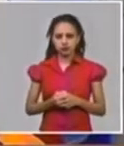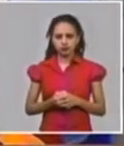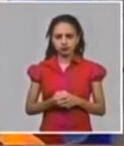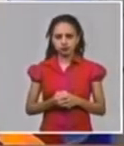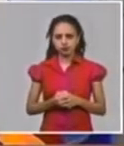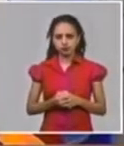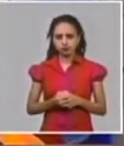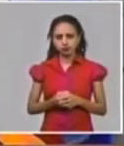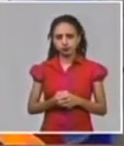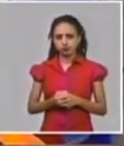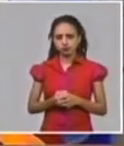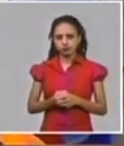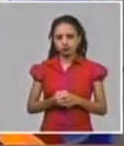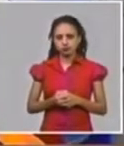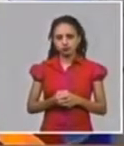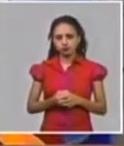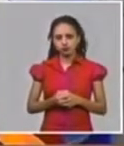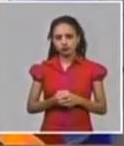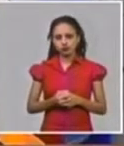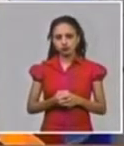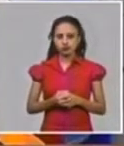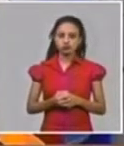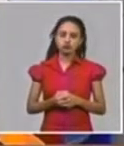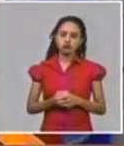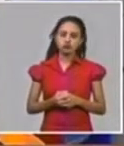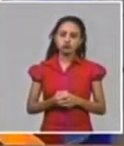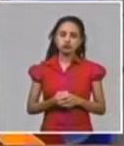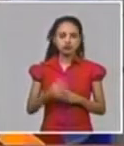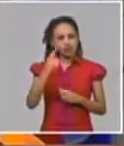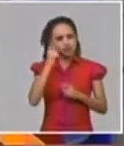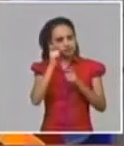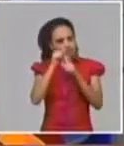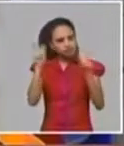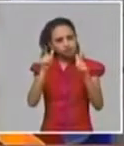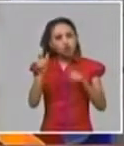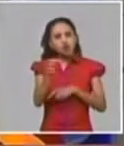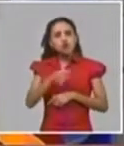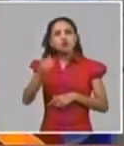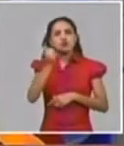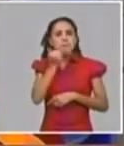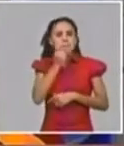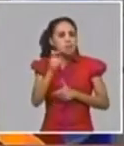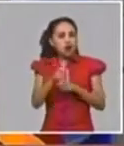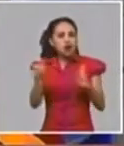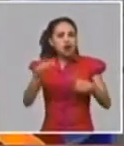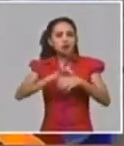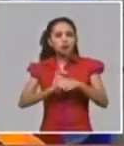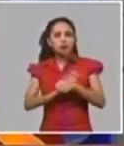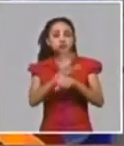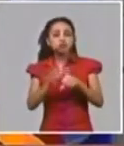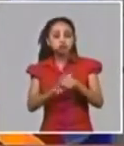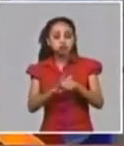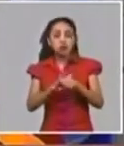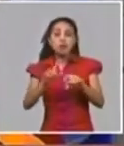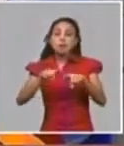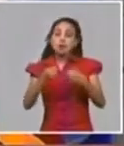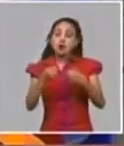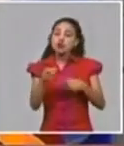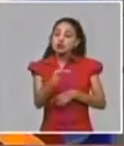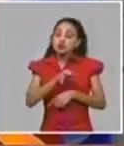grande y creo que es importante los municipios que más casos han tenido porque son los municipios que más aportan riesgo